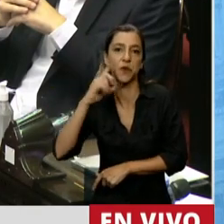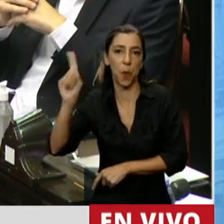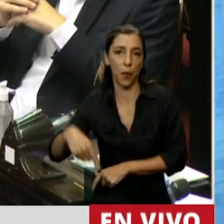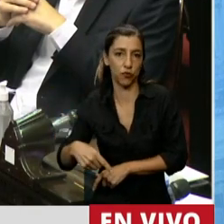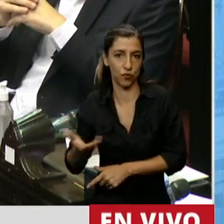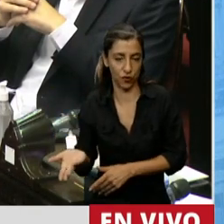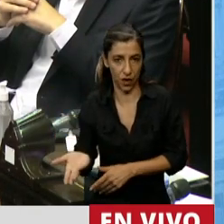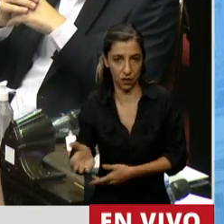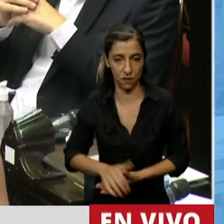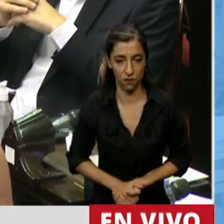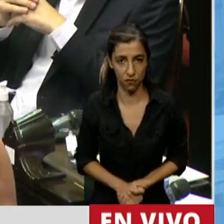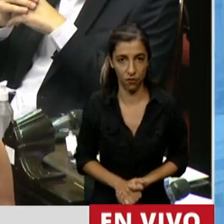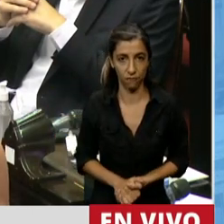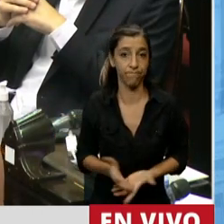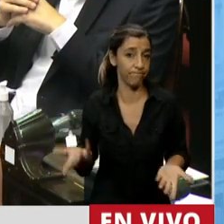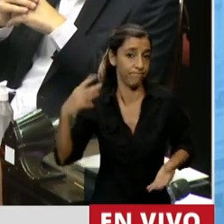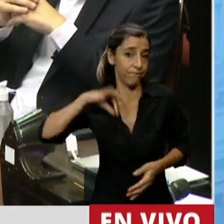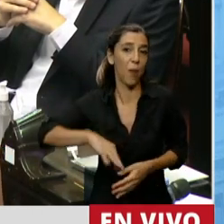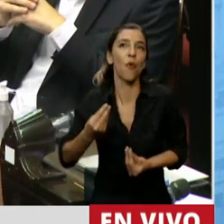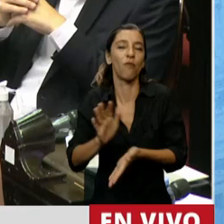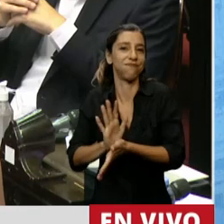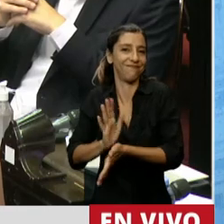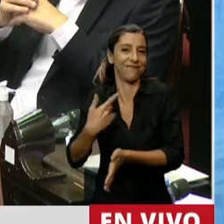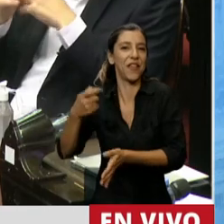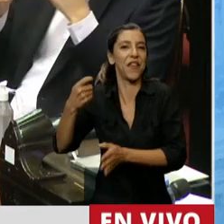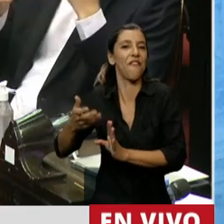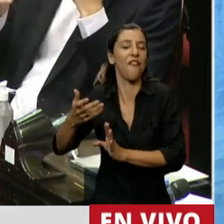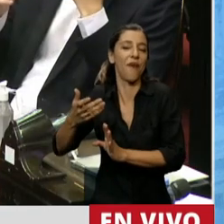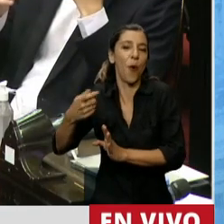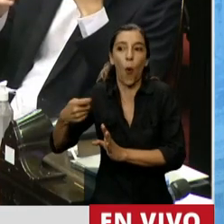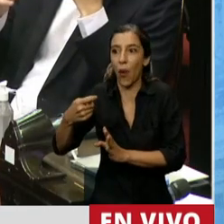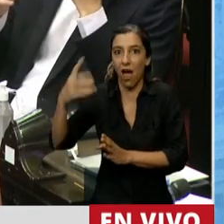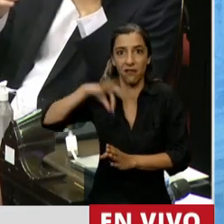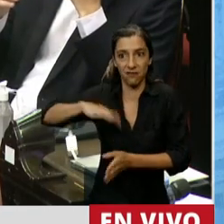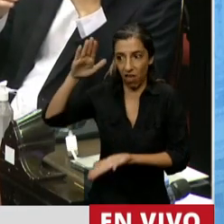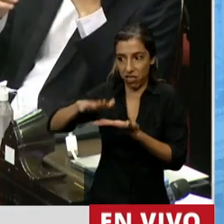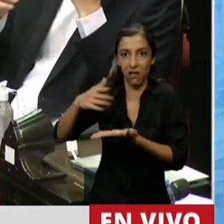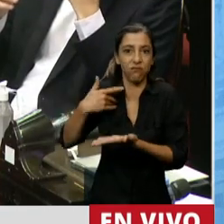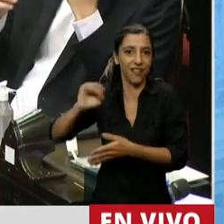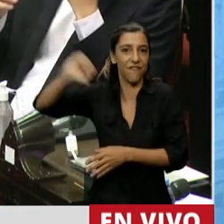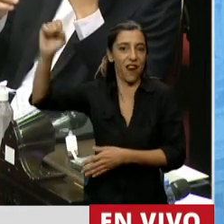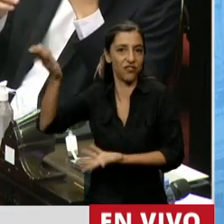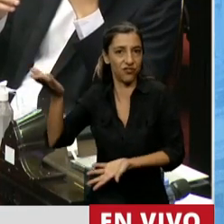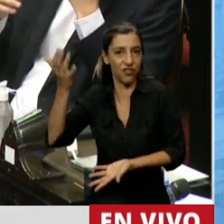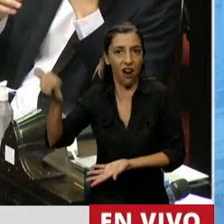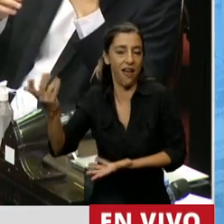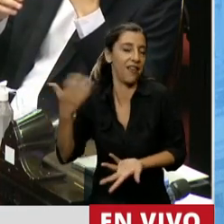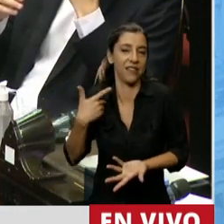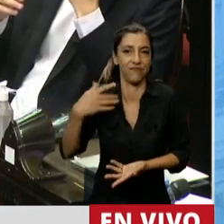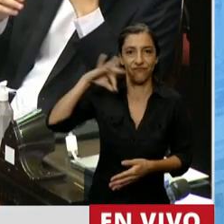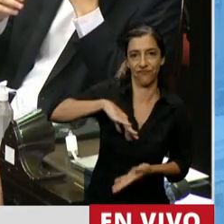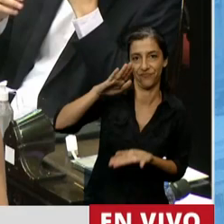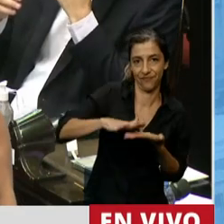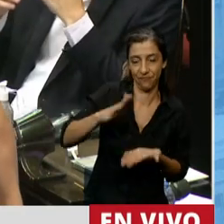si lo medimos en términos de inflación. Así que creemos que esta es una muy buena ley para los